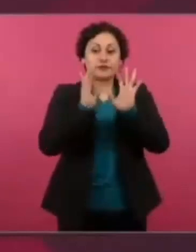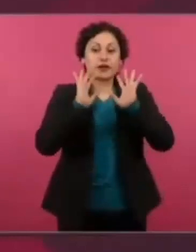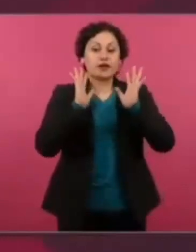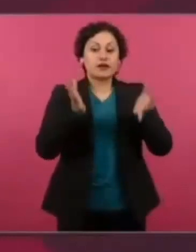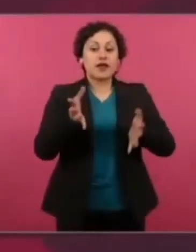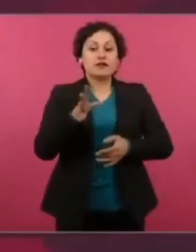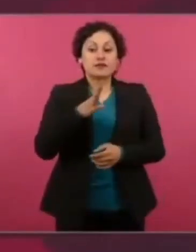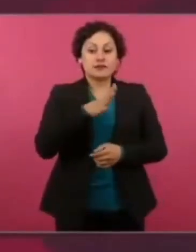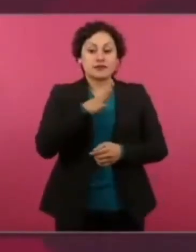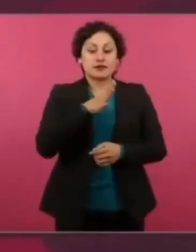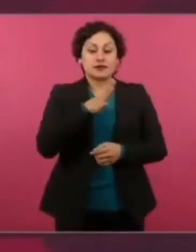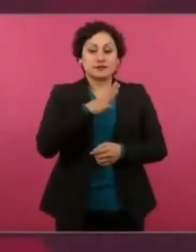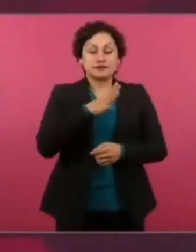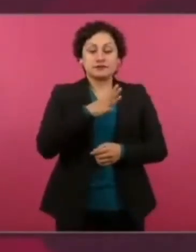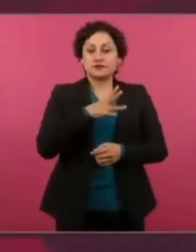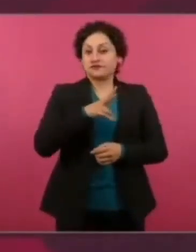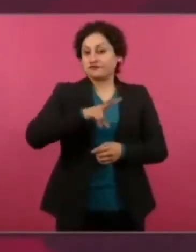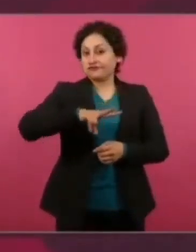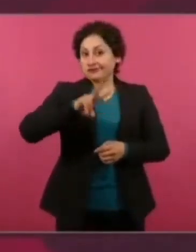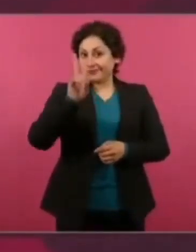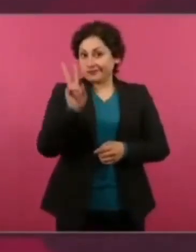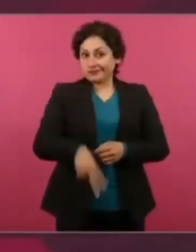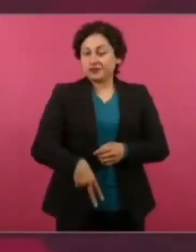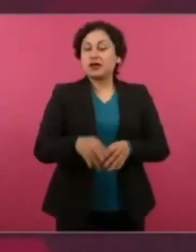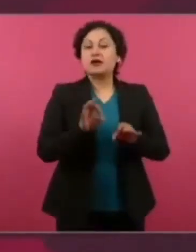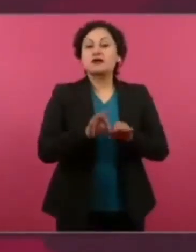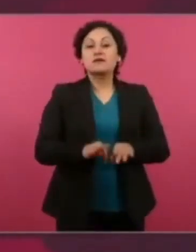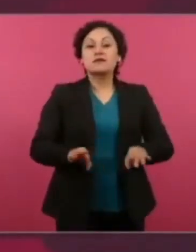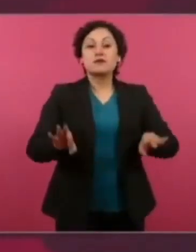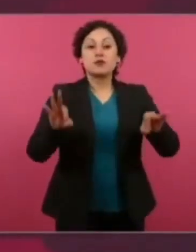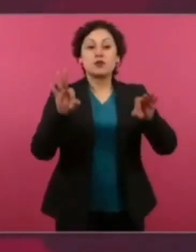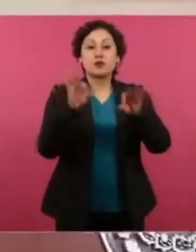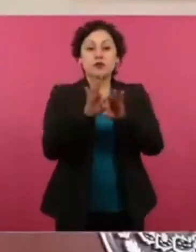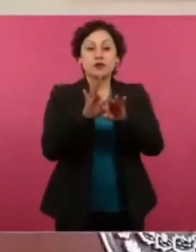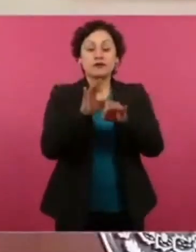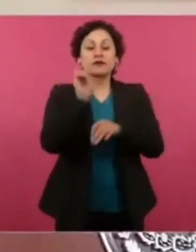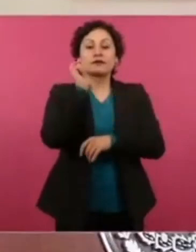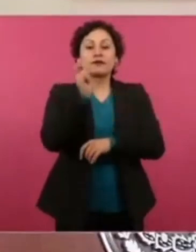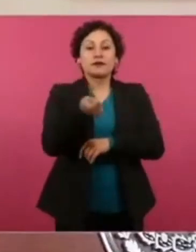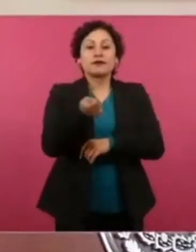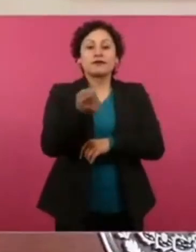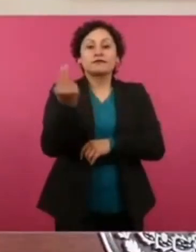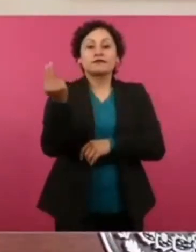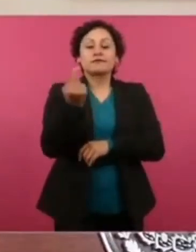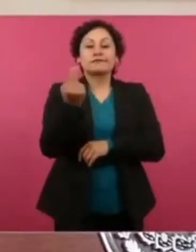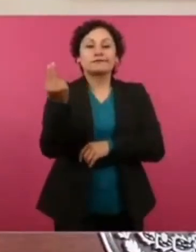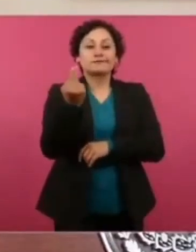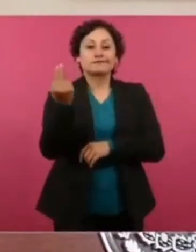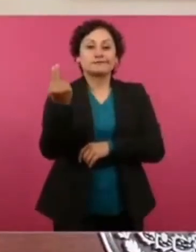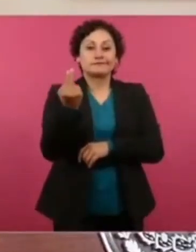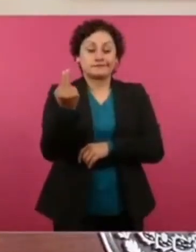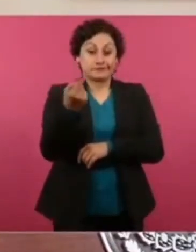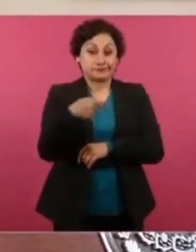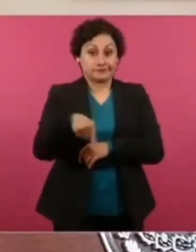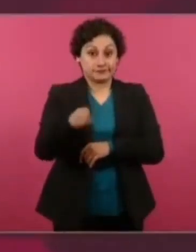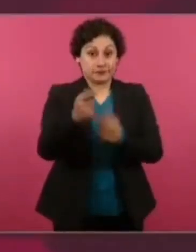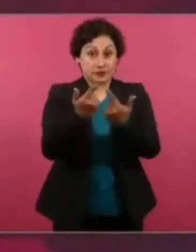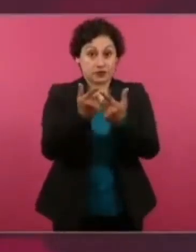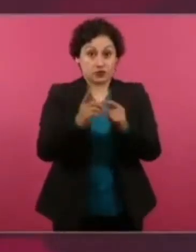Y sí es muy importante para enfrentar a estos grupos